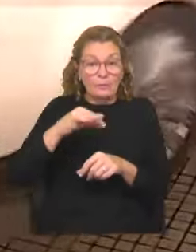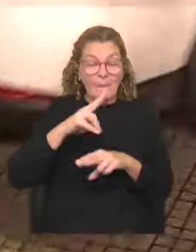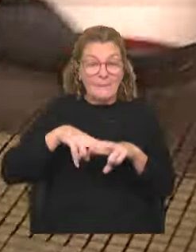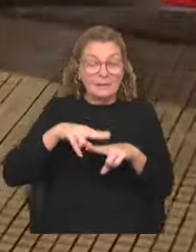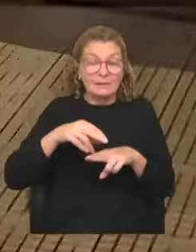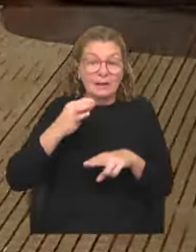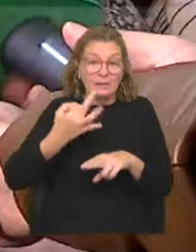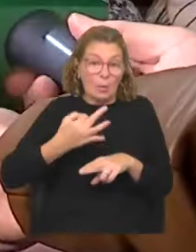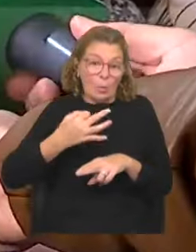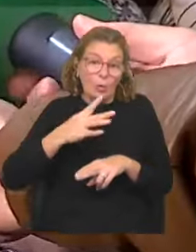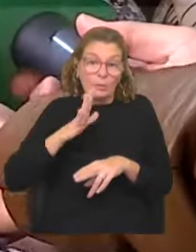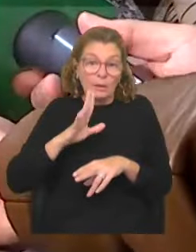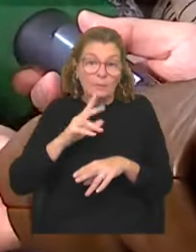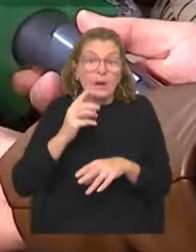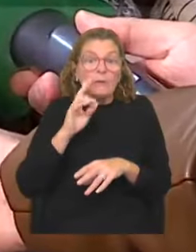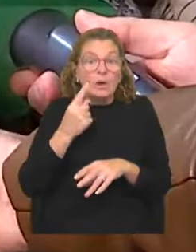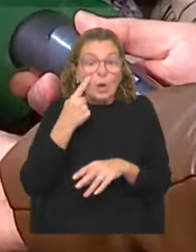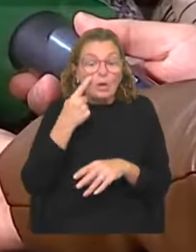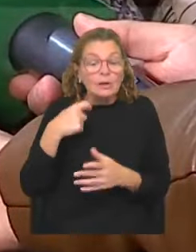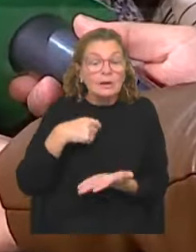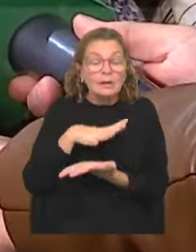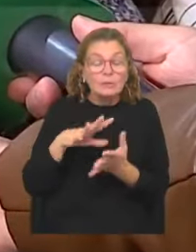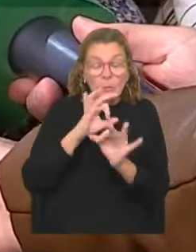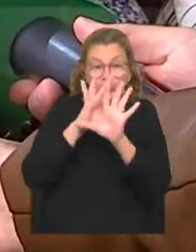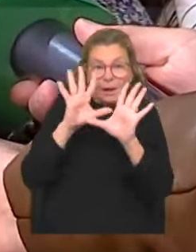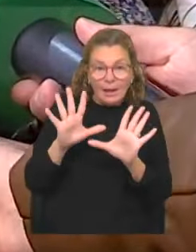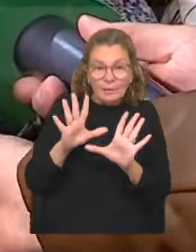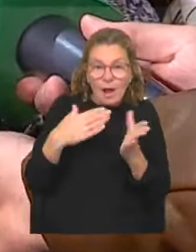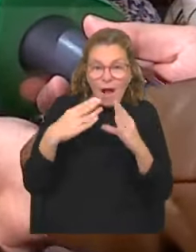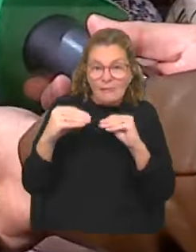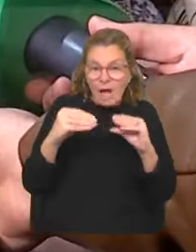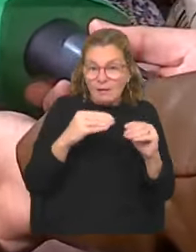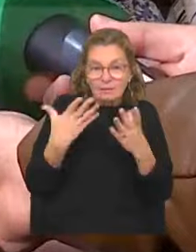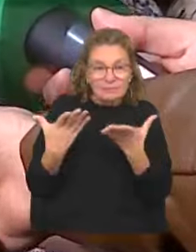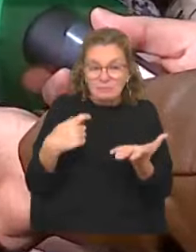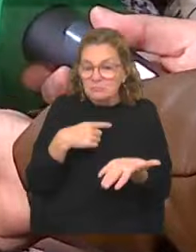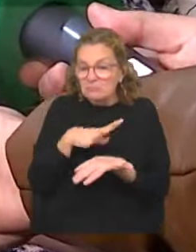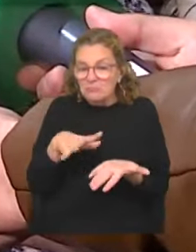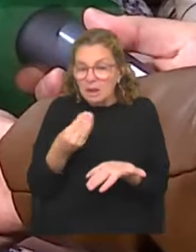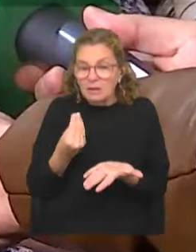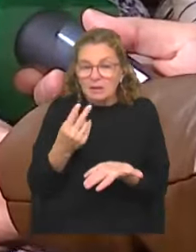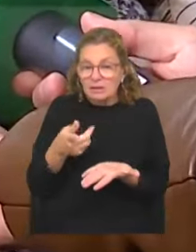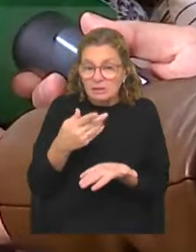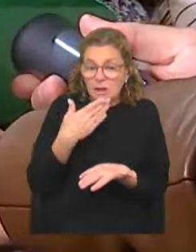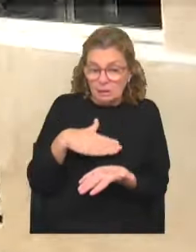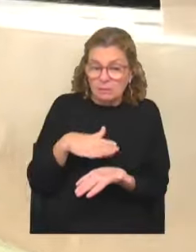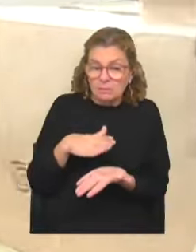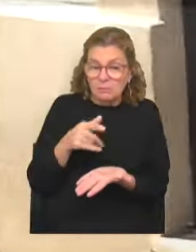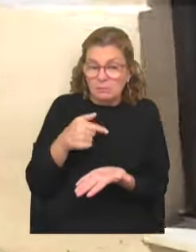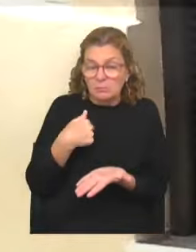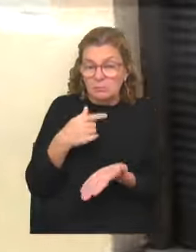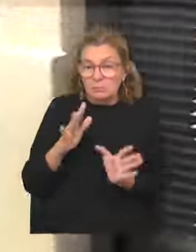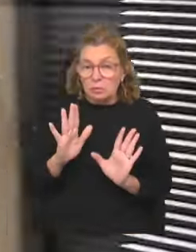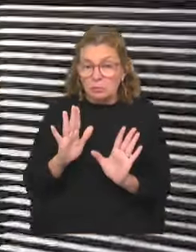seguramente, después del feriado, para bueno, conocer la situación, esclarecer, charlar con ella, ver un poco el estado de situación y si ella entiende pertinente que